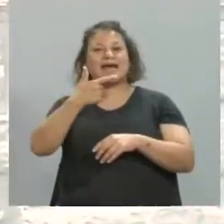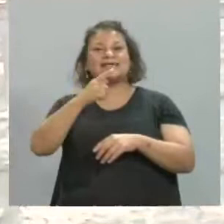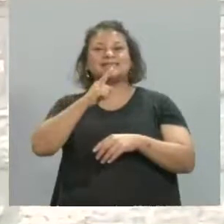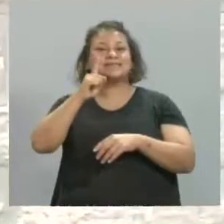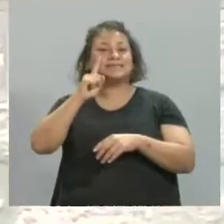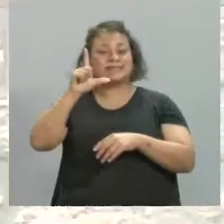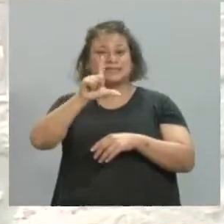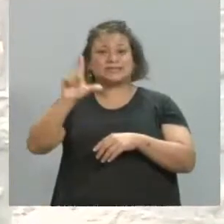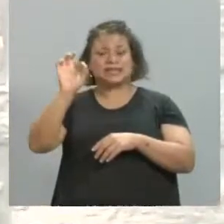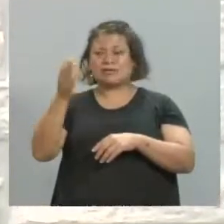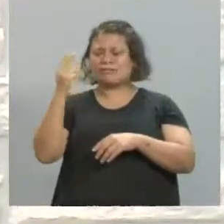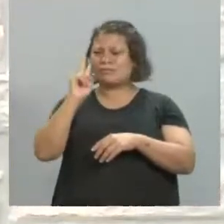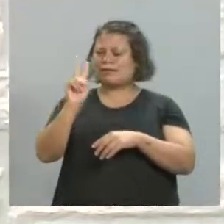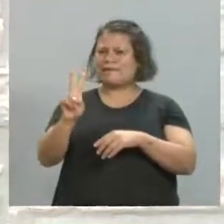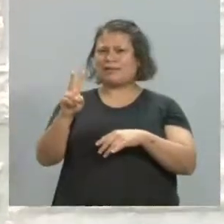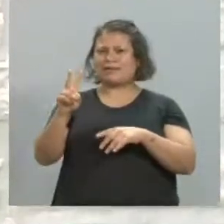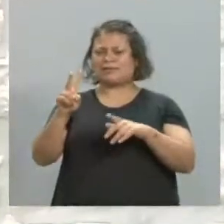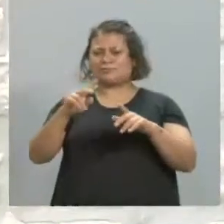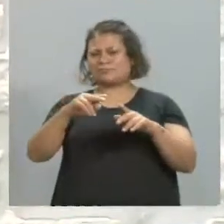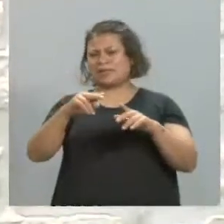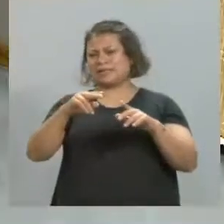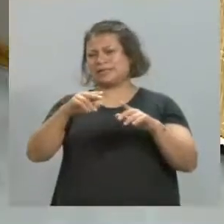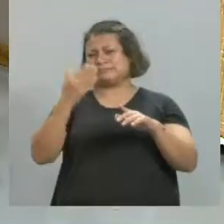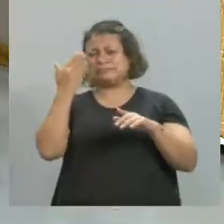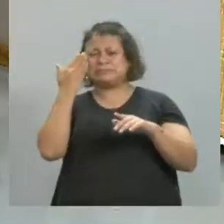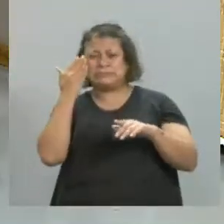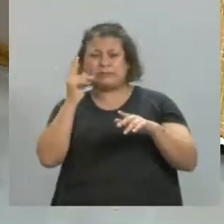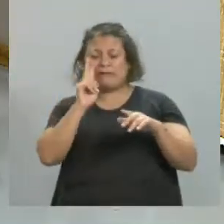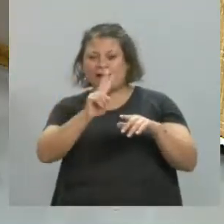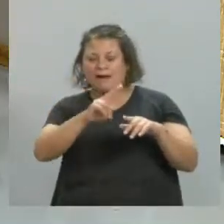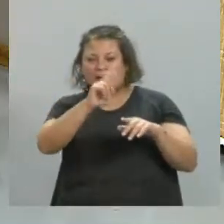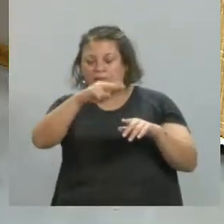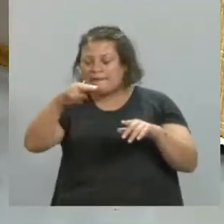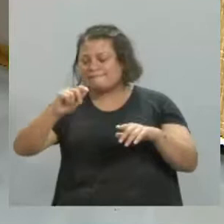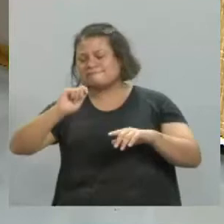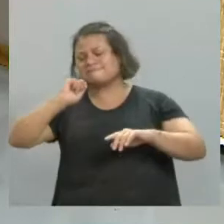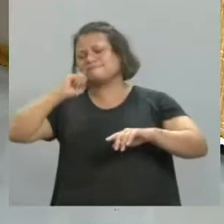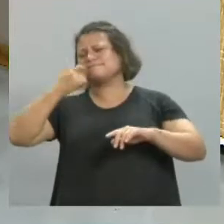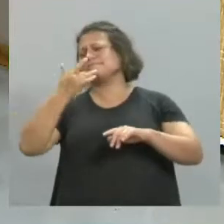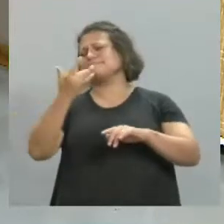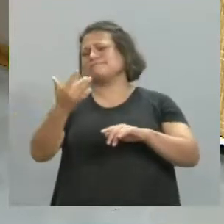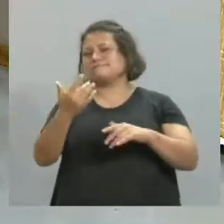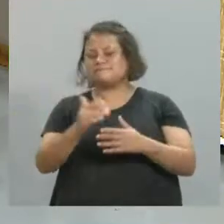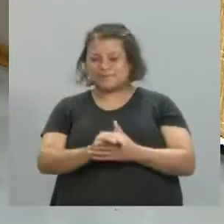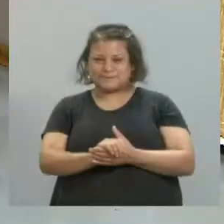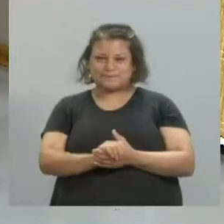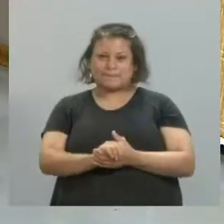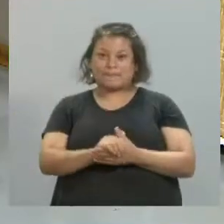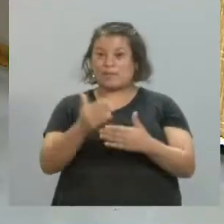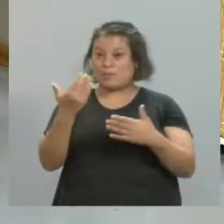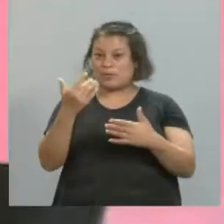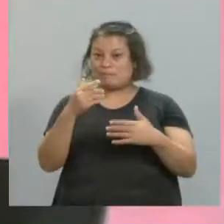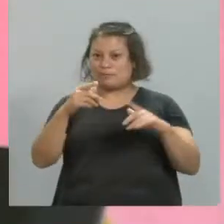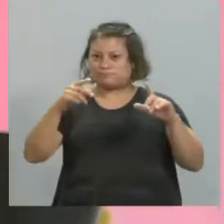que me voló la cabeza su sitio web, porque tiene unas obras increíbles, así que lo vamos a saludar. chusmeando un poco en la redacción,